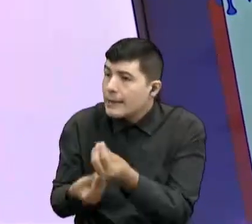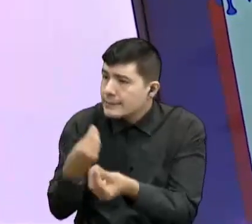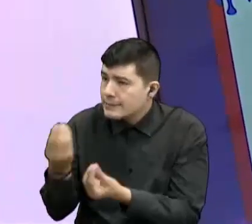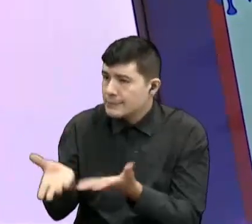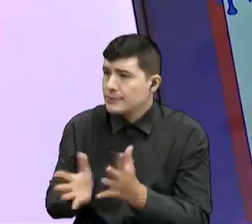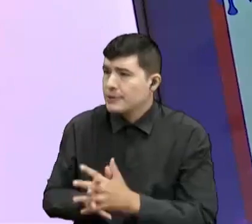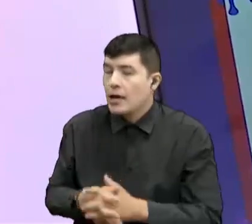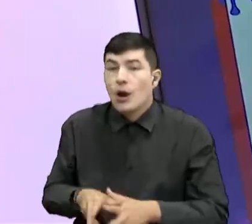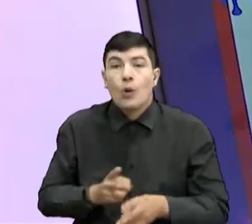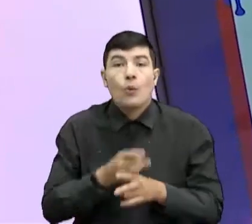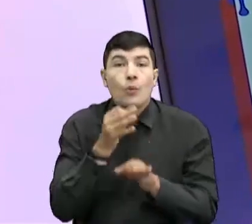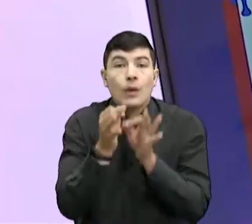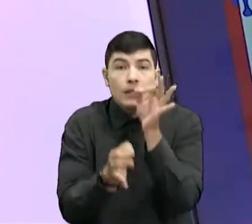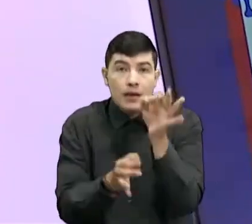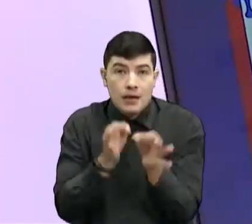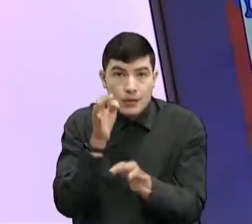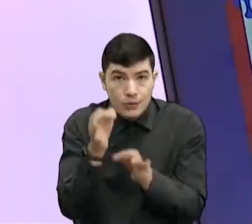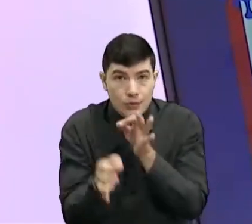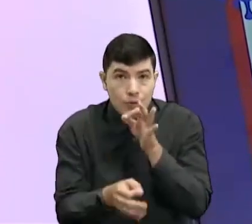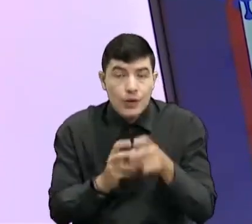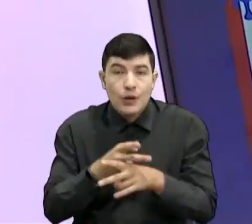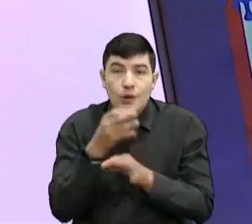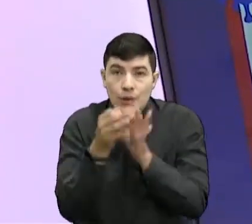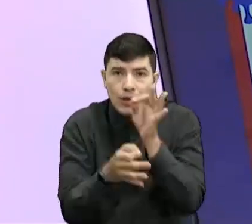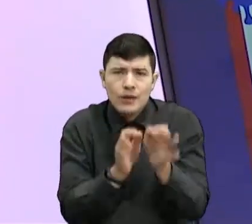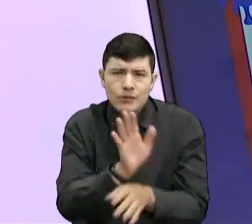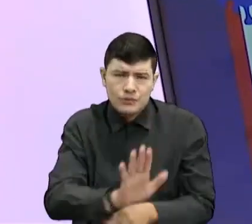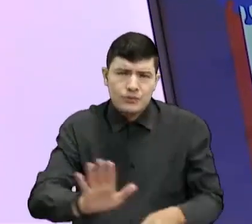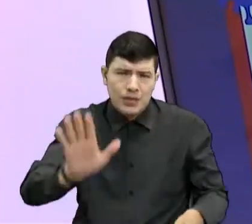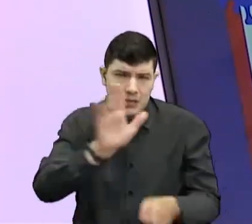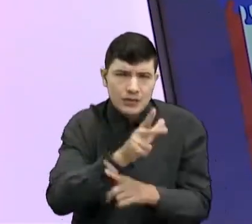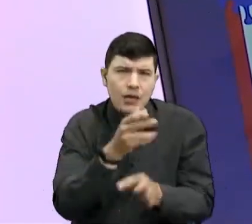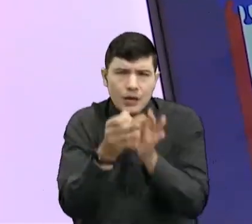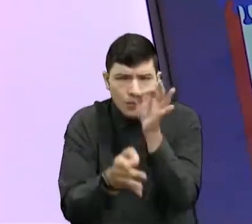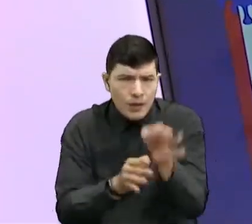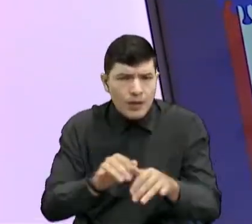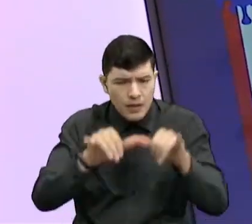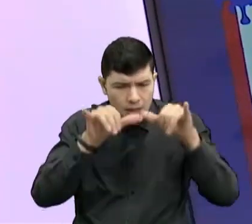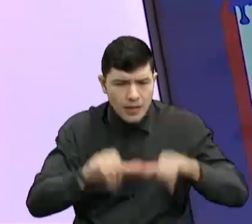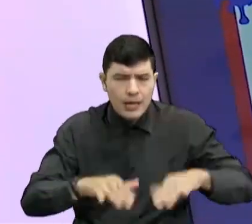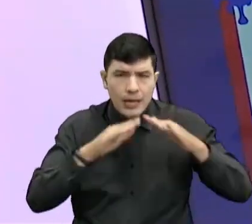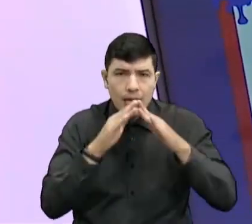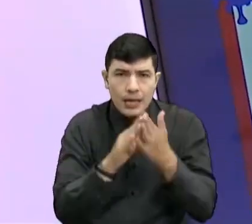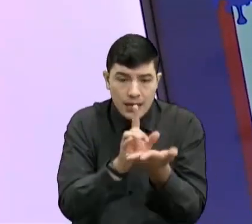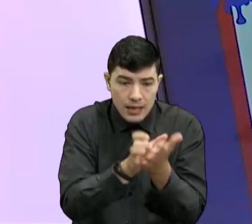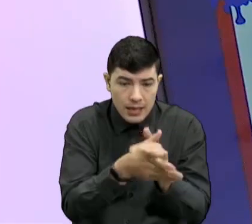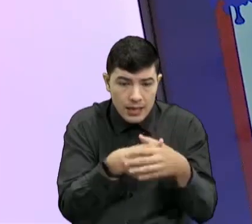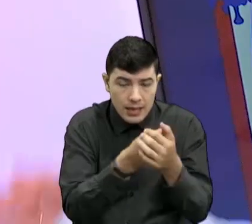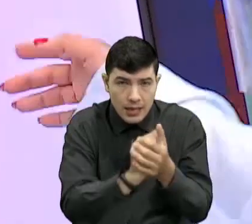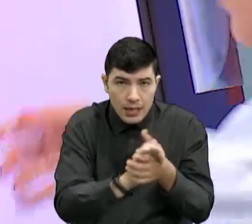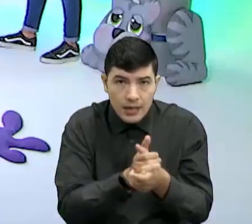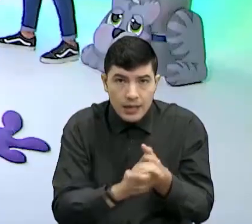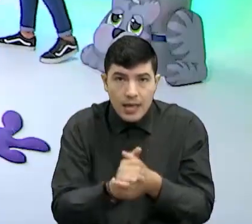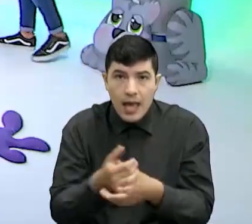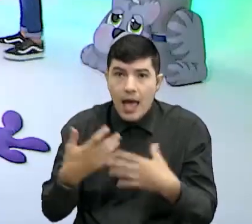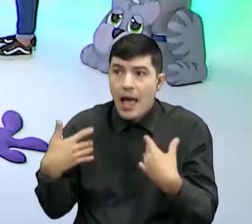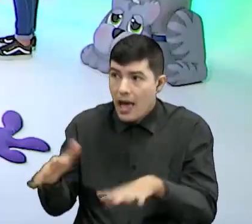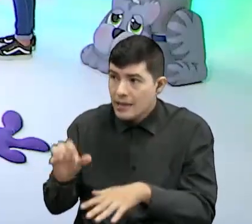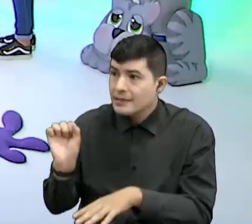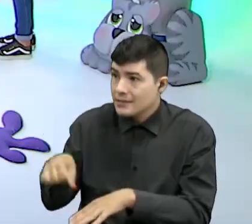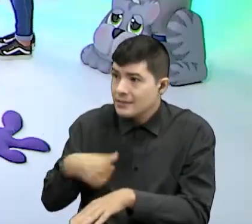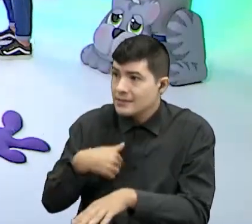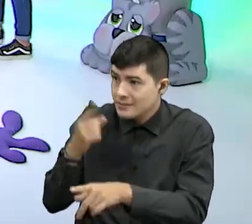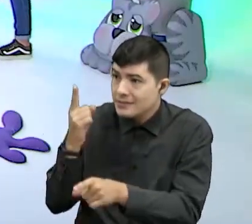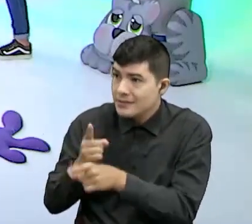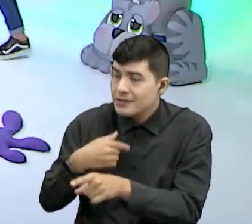niños, mis queridas familias. Ala, cuídense. Quédense en casa. Lávense la mano. ¿Nosotros no hemos lavado las manos? Mire, venga. Yo lo voy a invitar